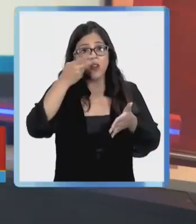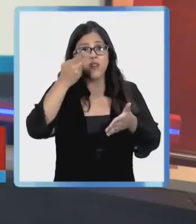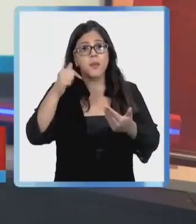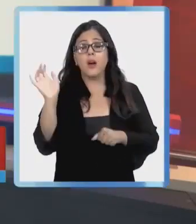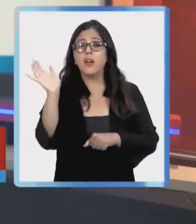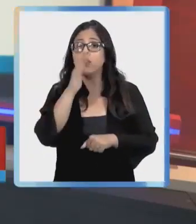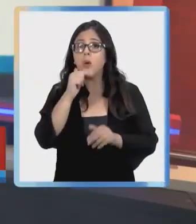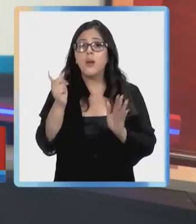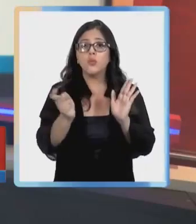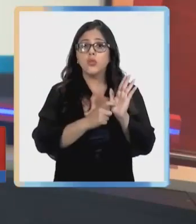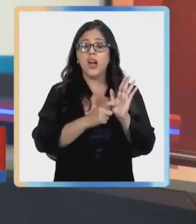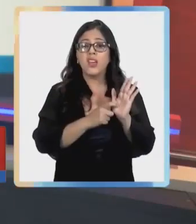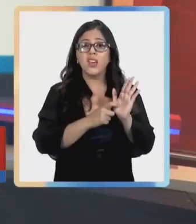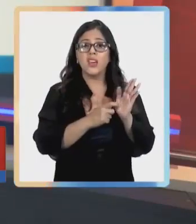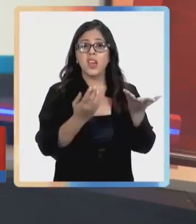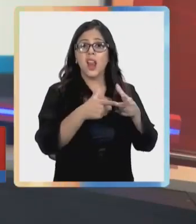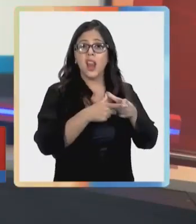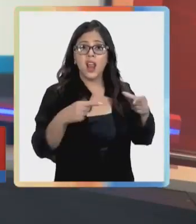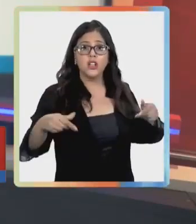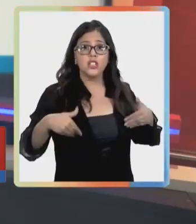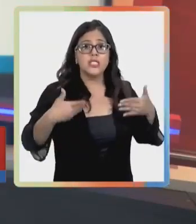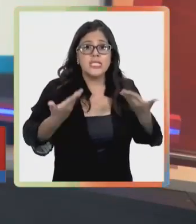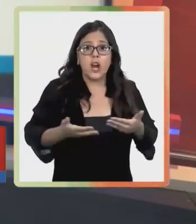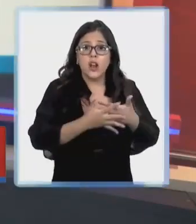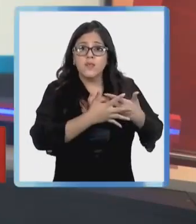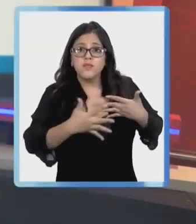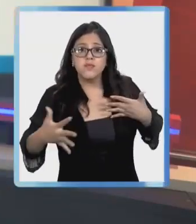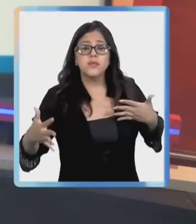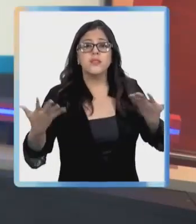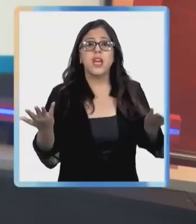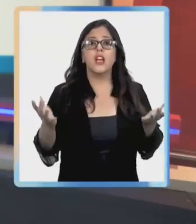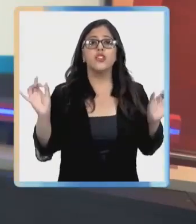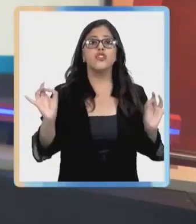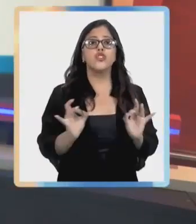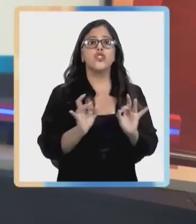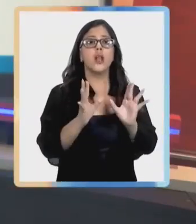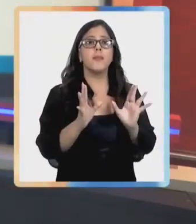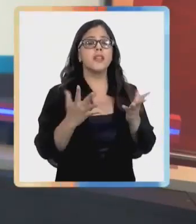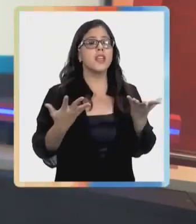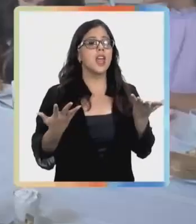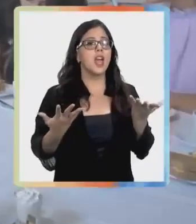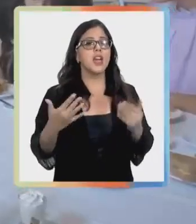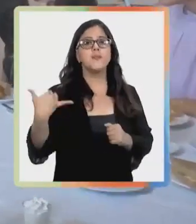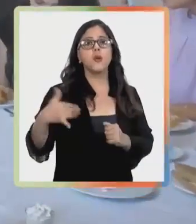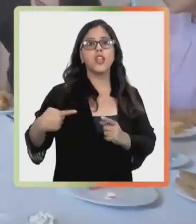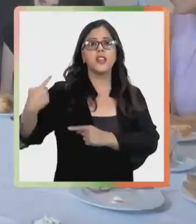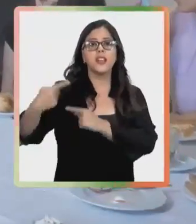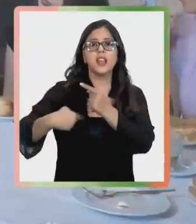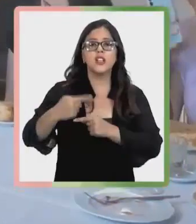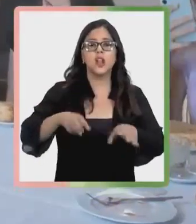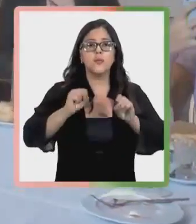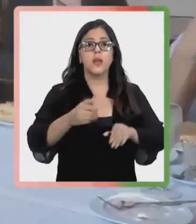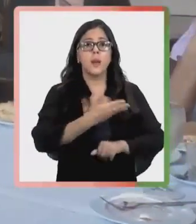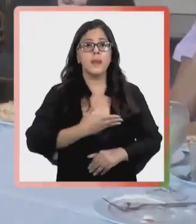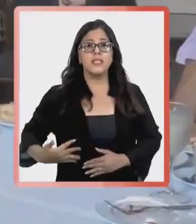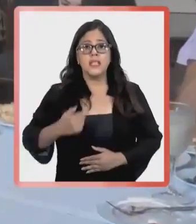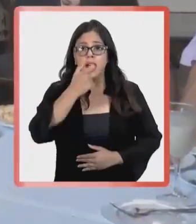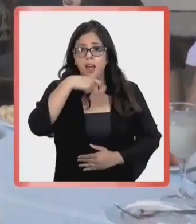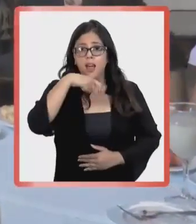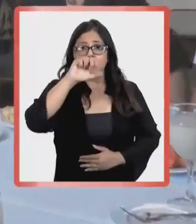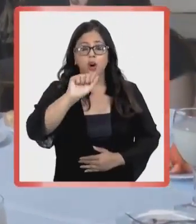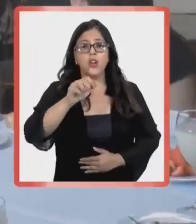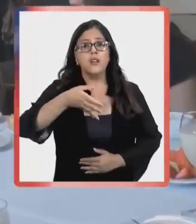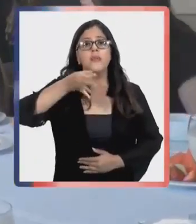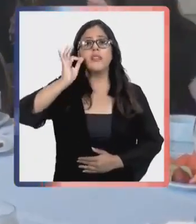embargo, ya no existen los puntajes nacionales y desde ahora se hablará de distinciones a las trayectorias educativas. El presidente de la República,